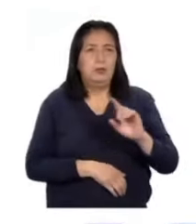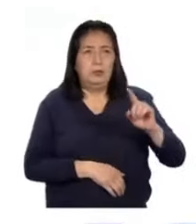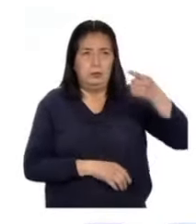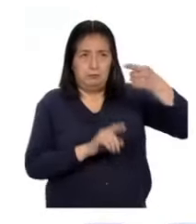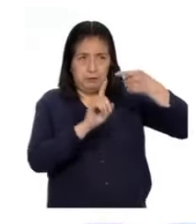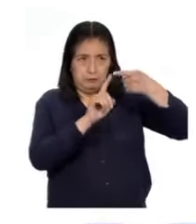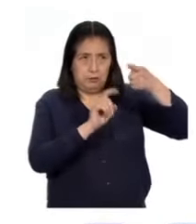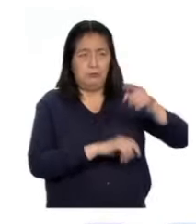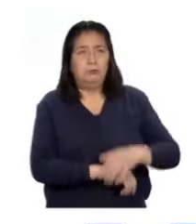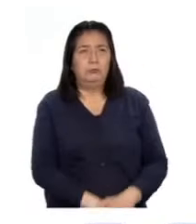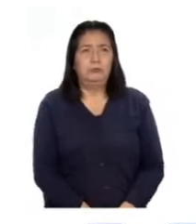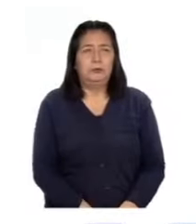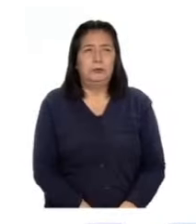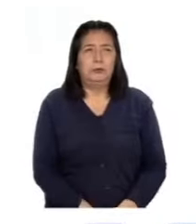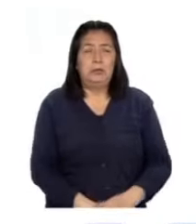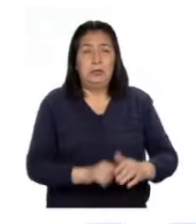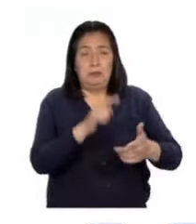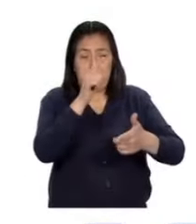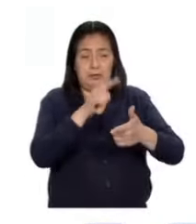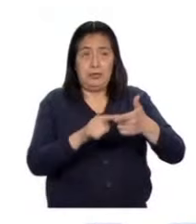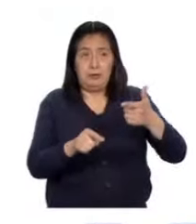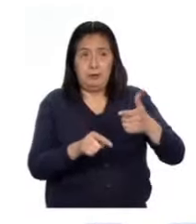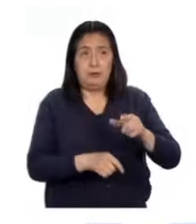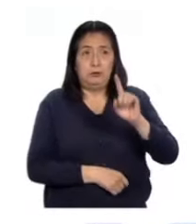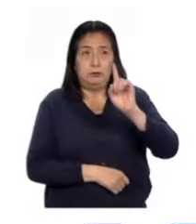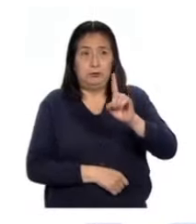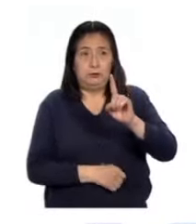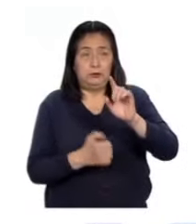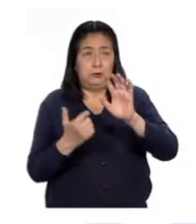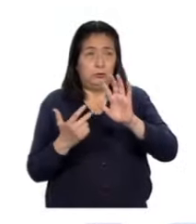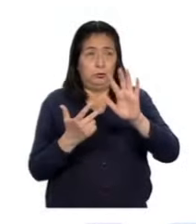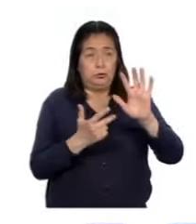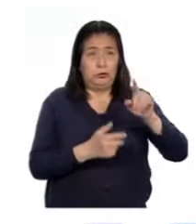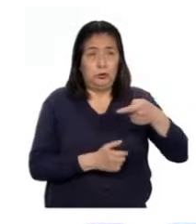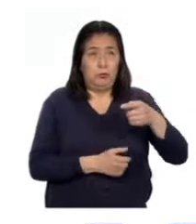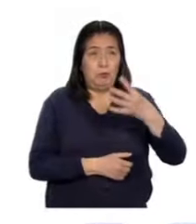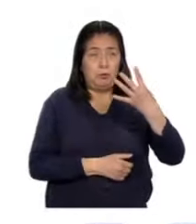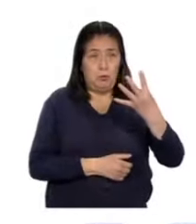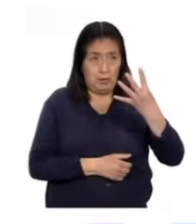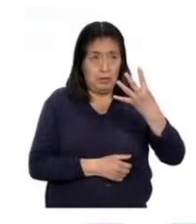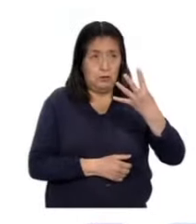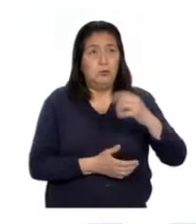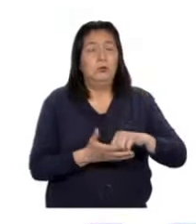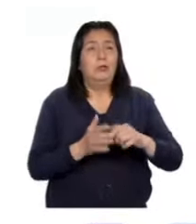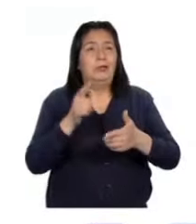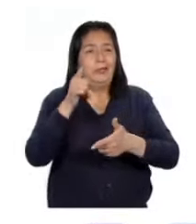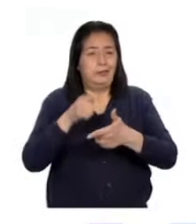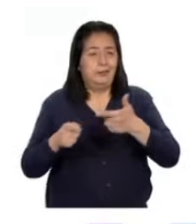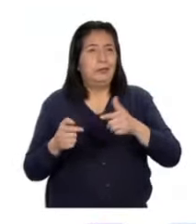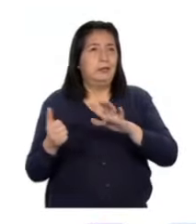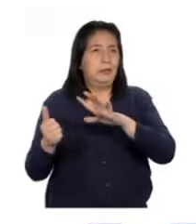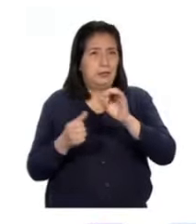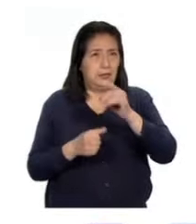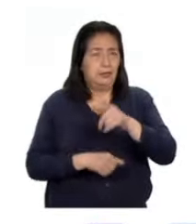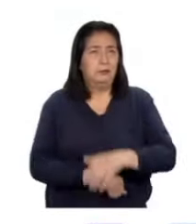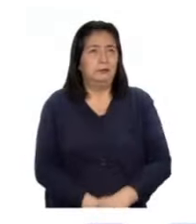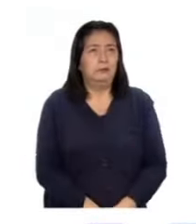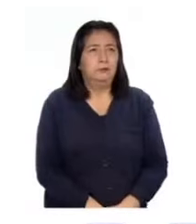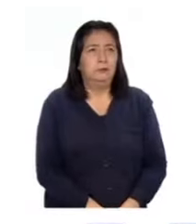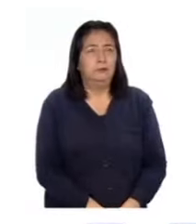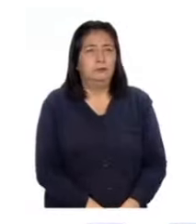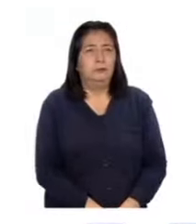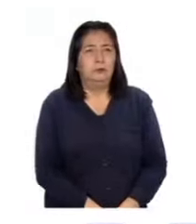intento, dividimos 188,4 centímetros entre 60 centímetros.